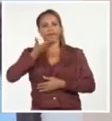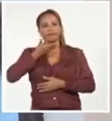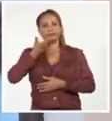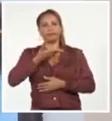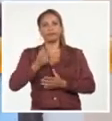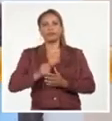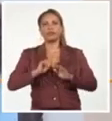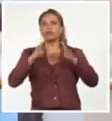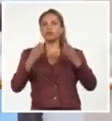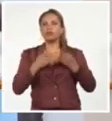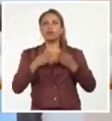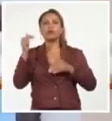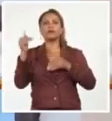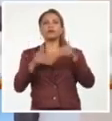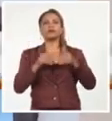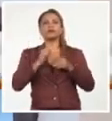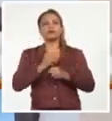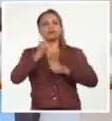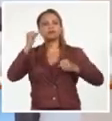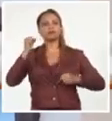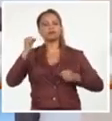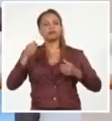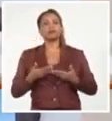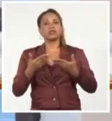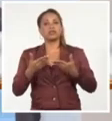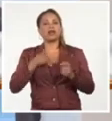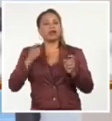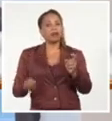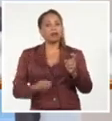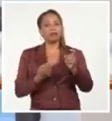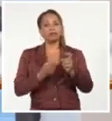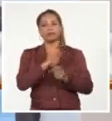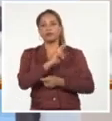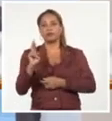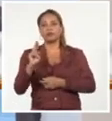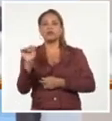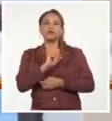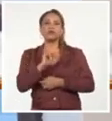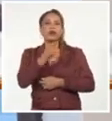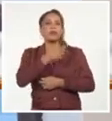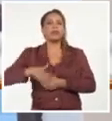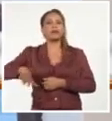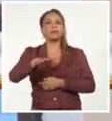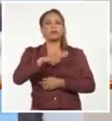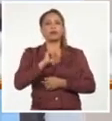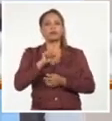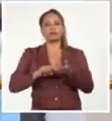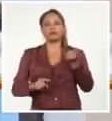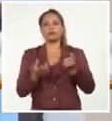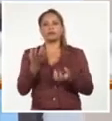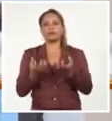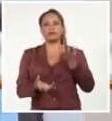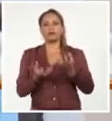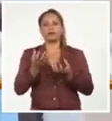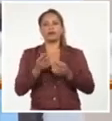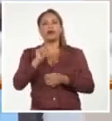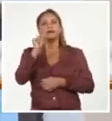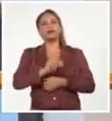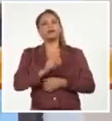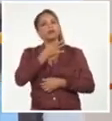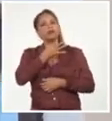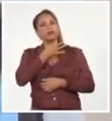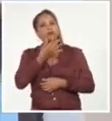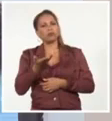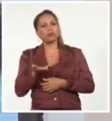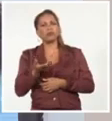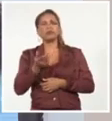actitudes de los combatientes entregados a la causa revolucionaria como la del pueblo sinfueguero. Personas humildes y